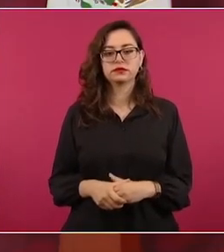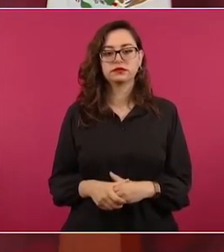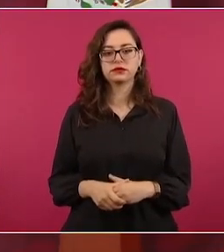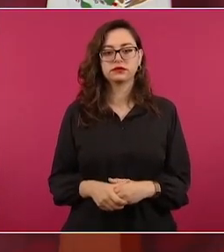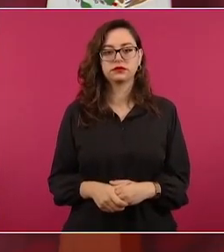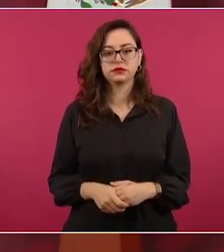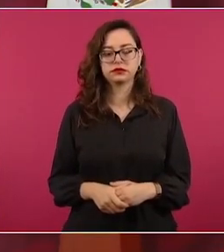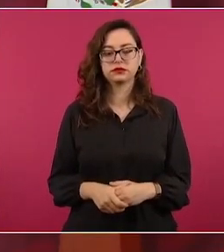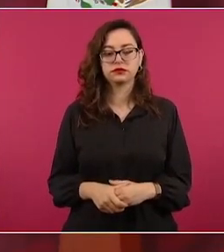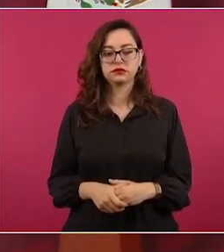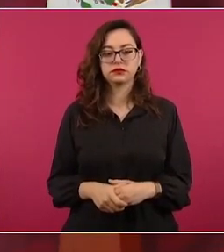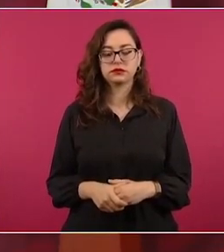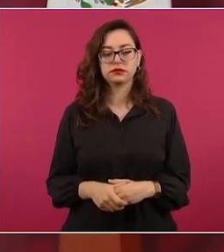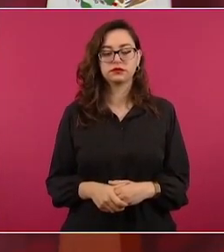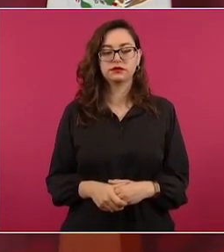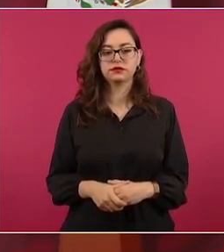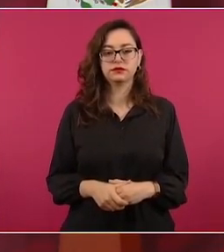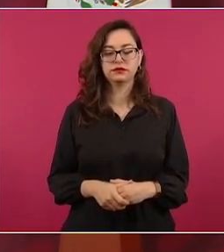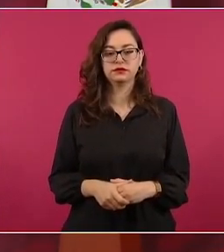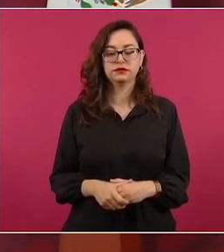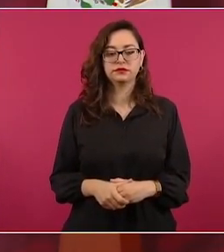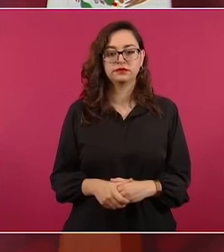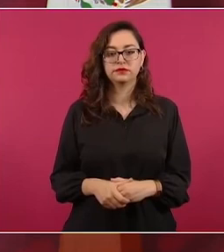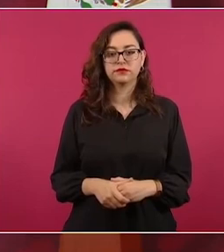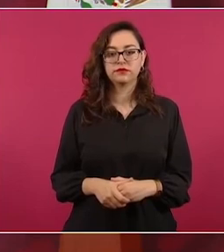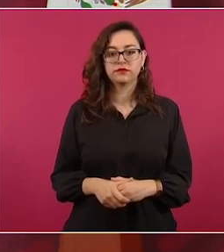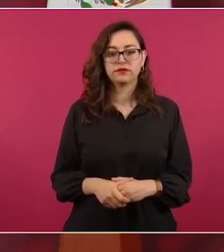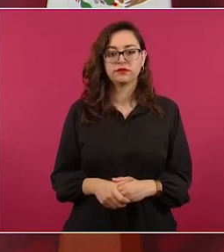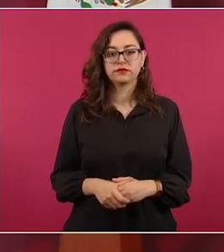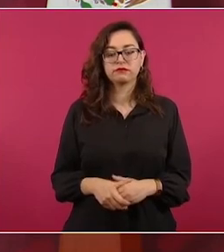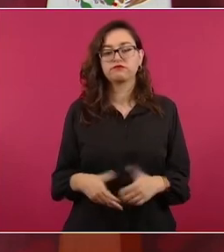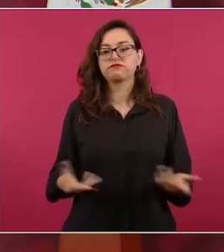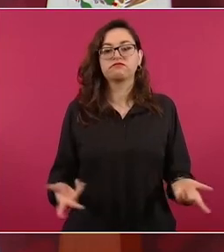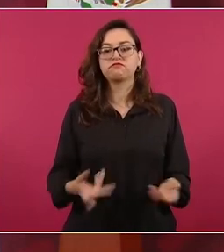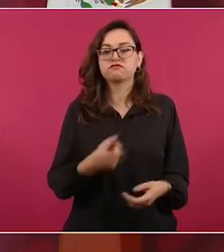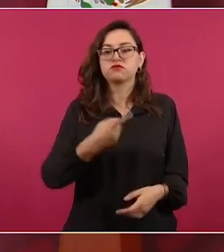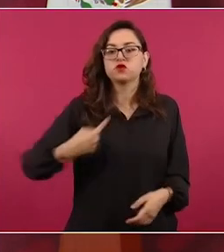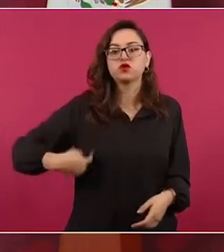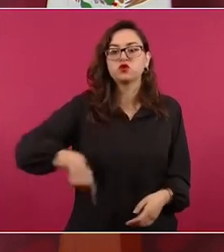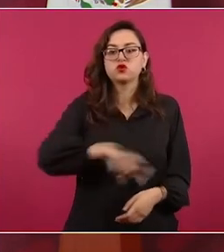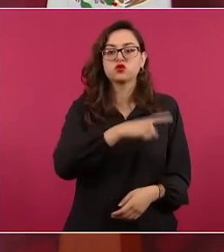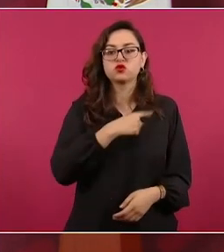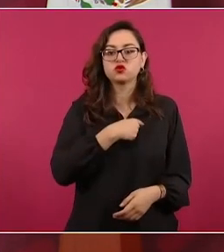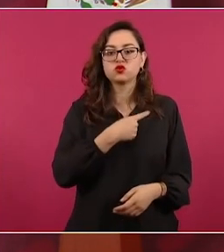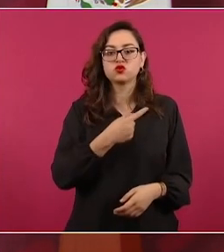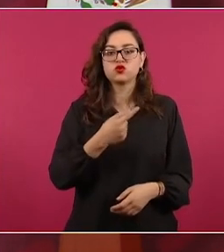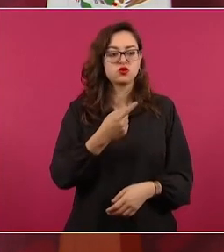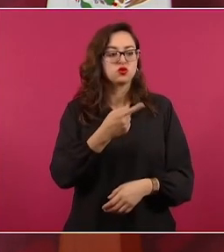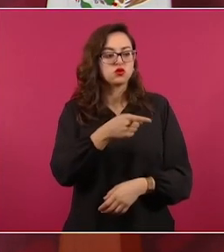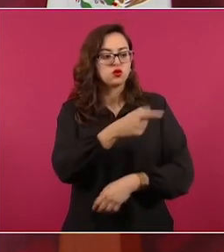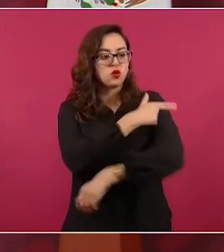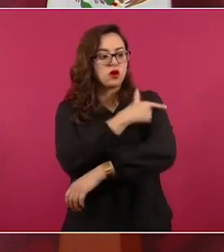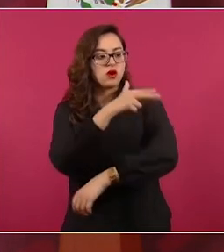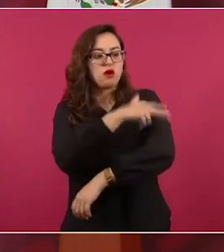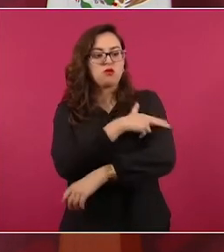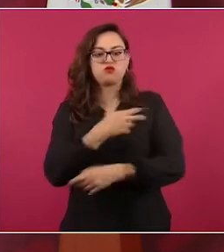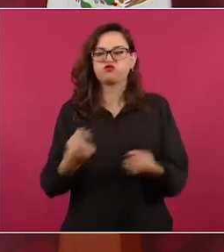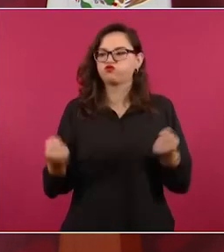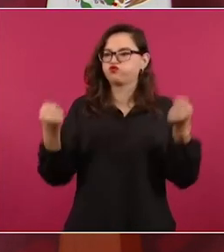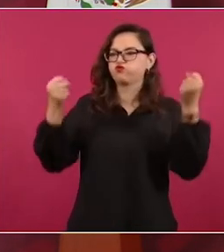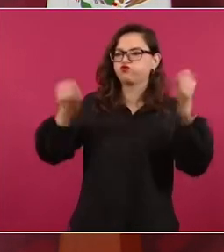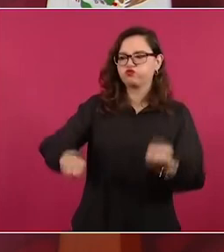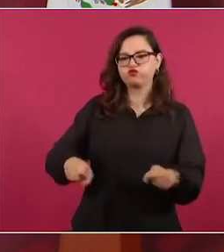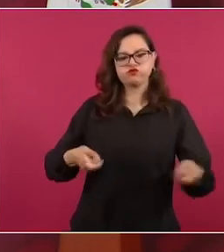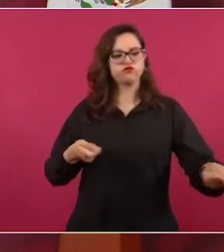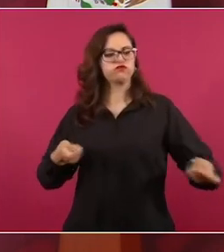un Estado autoritario, hemos luchado